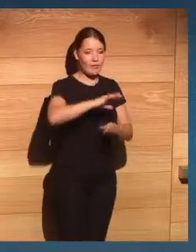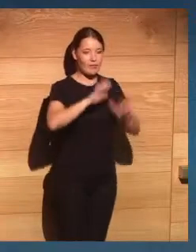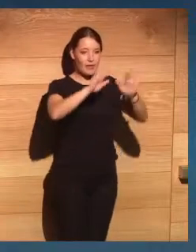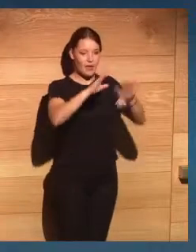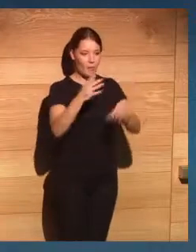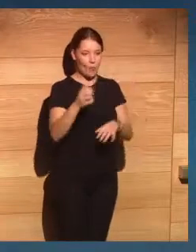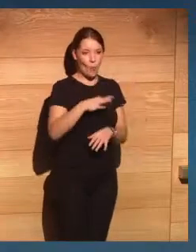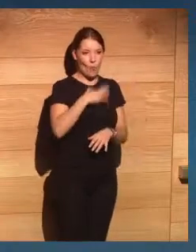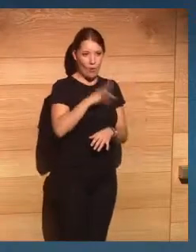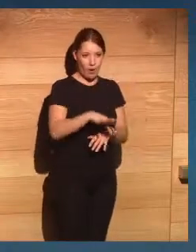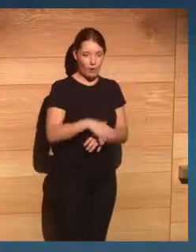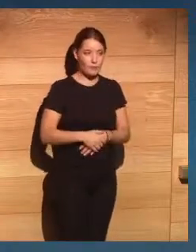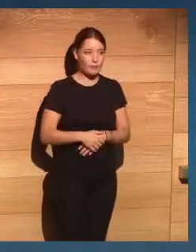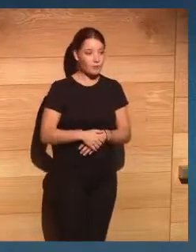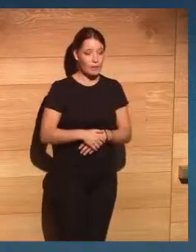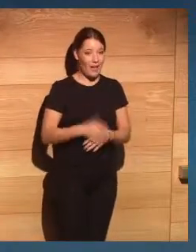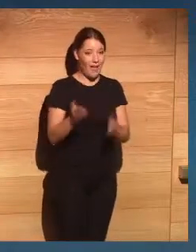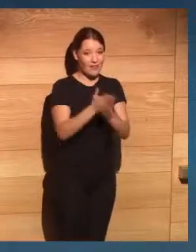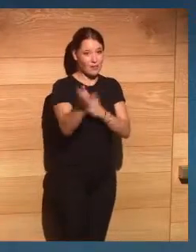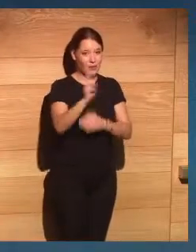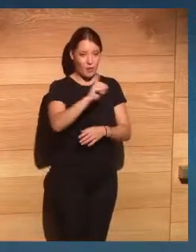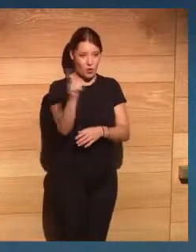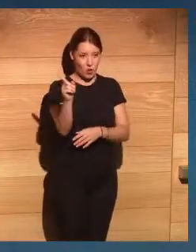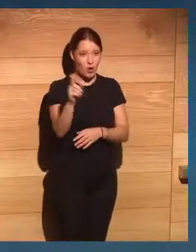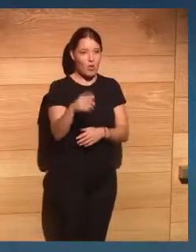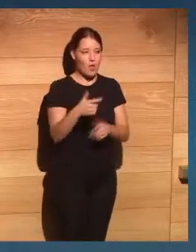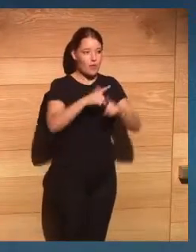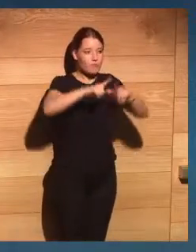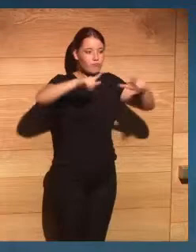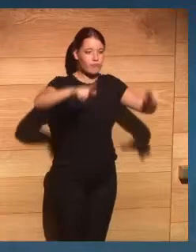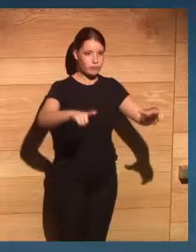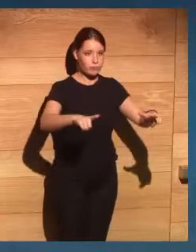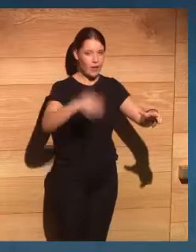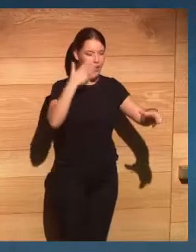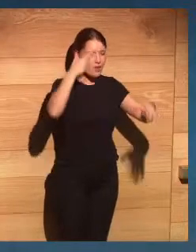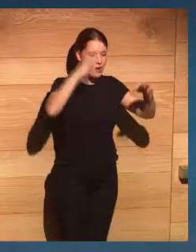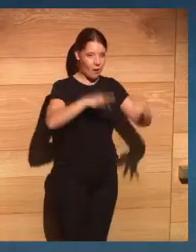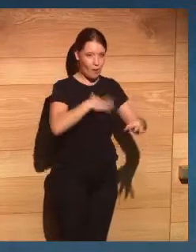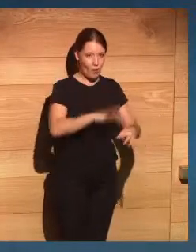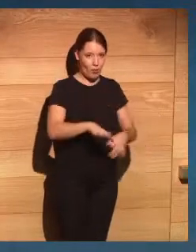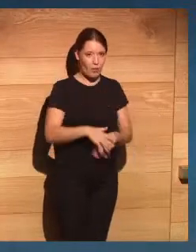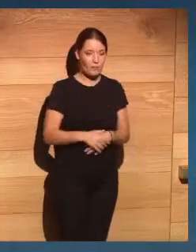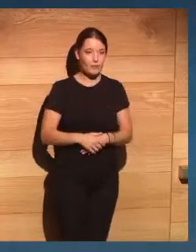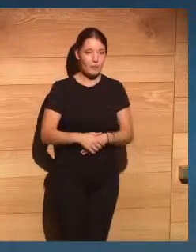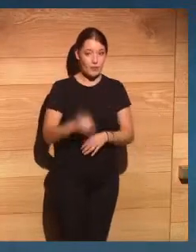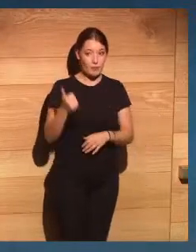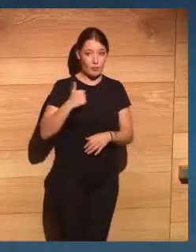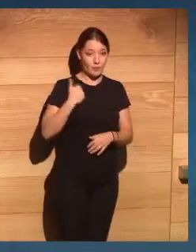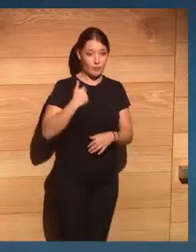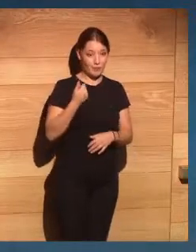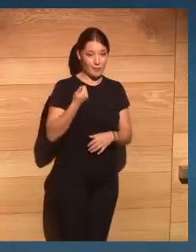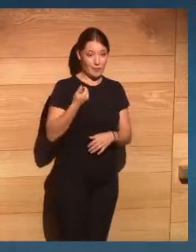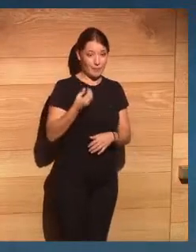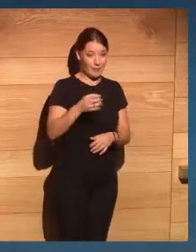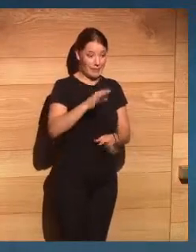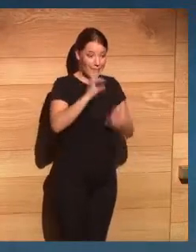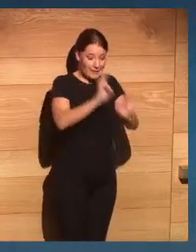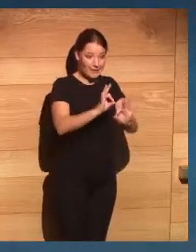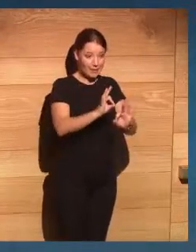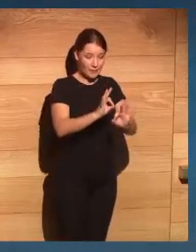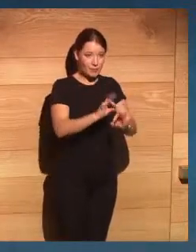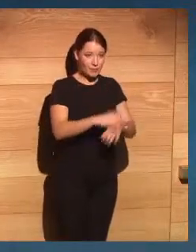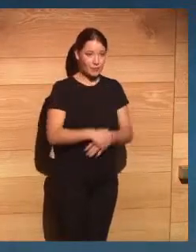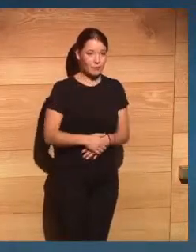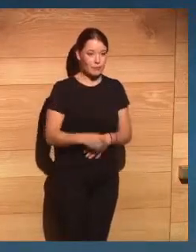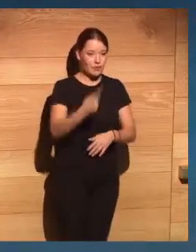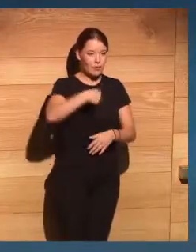escenarios son alternativas queremos abrir el debate precisamente con esos escenarios esas posibilidades que existen y ver si somos capaces de